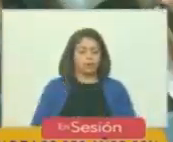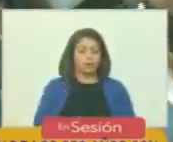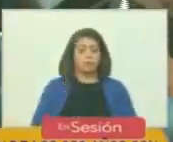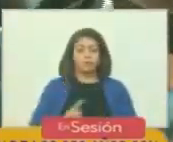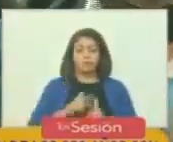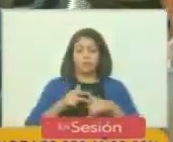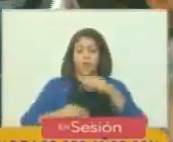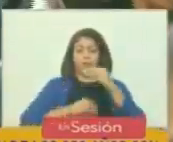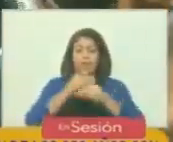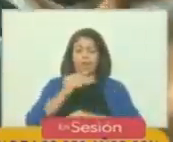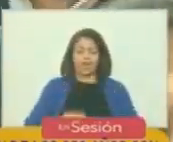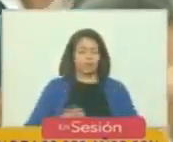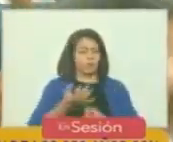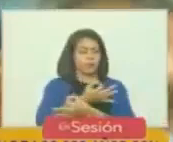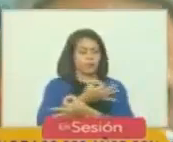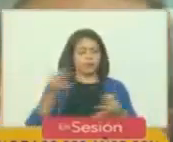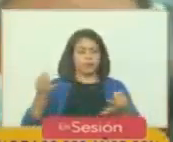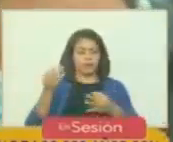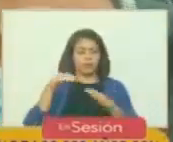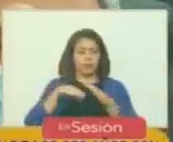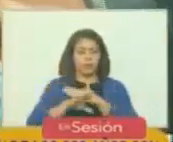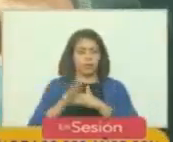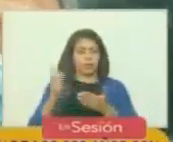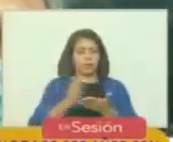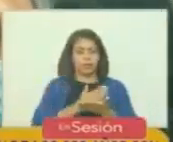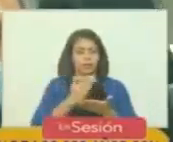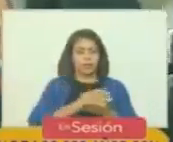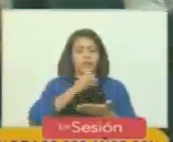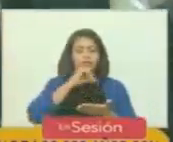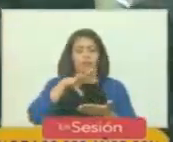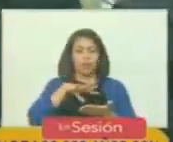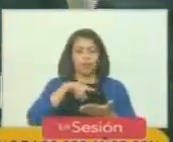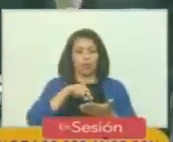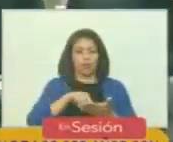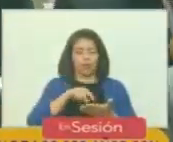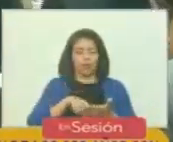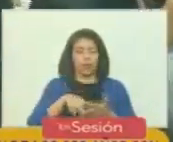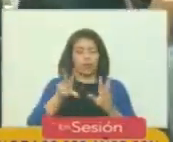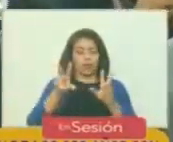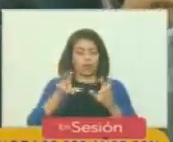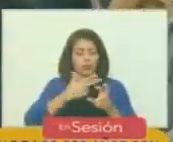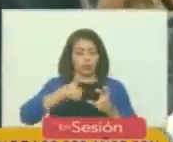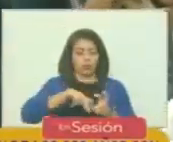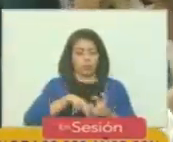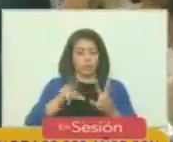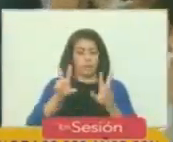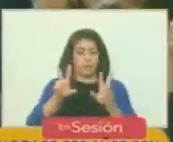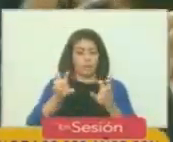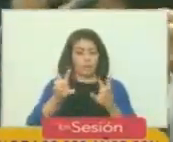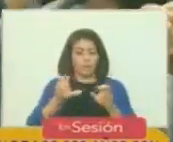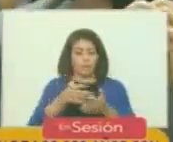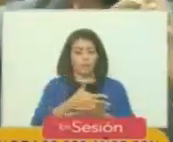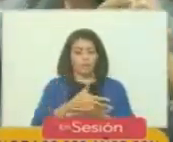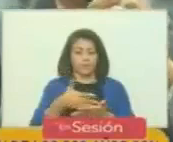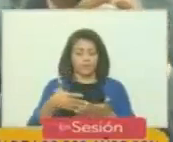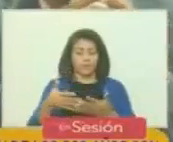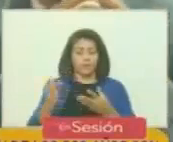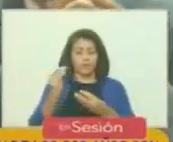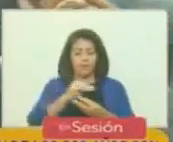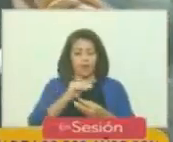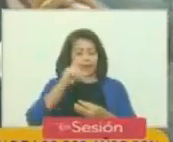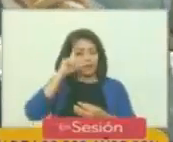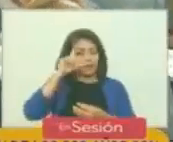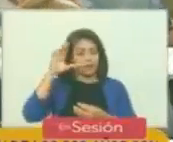por los hechos gloriosos que se acumulan en las páginas de su historia la nuestra la más rica y heroica fuente de